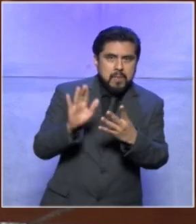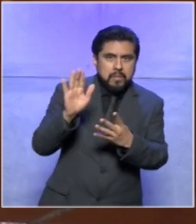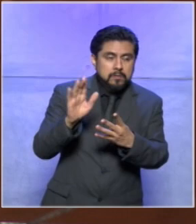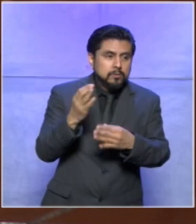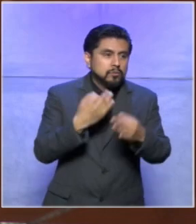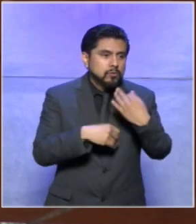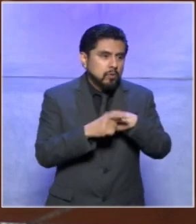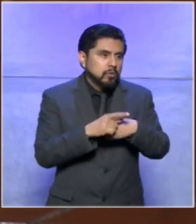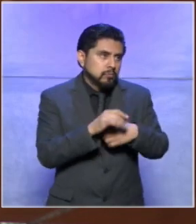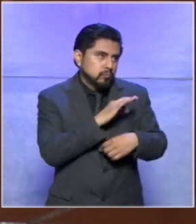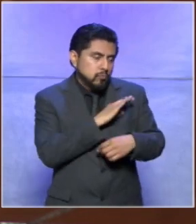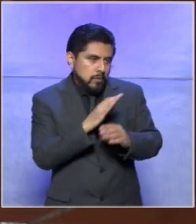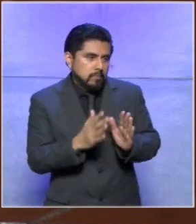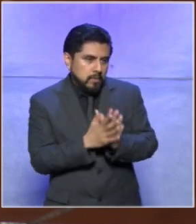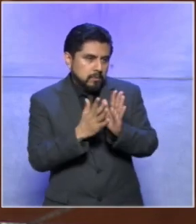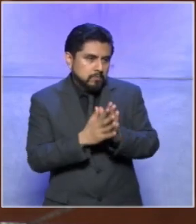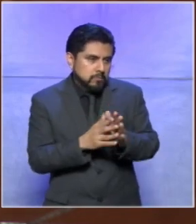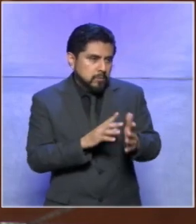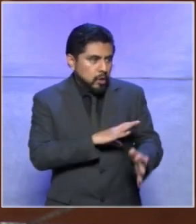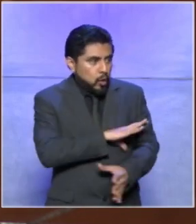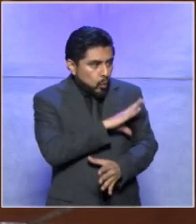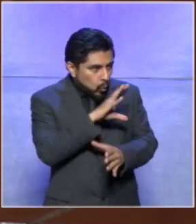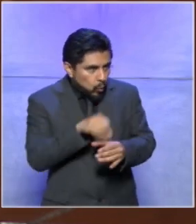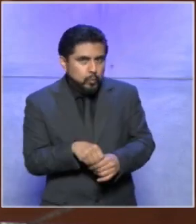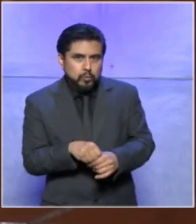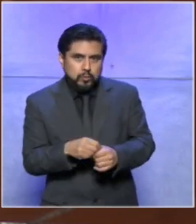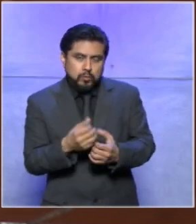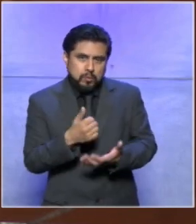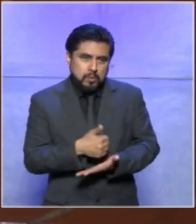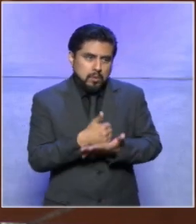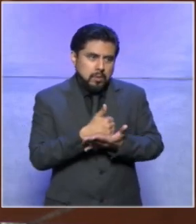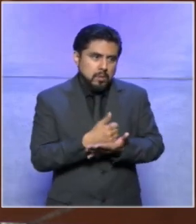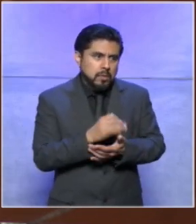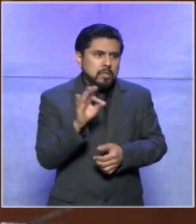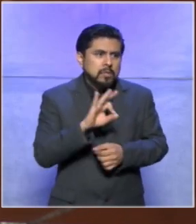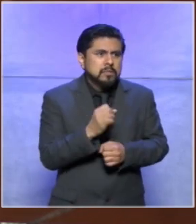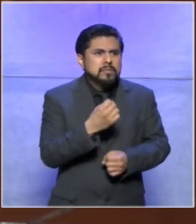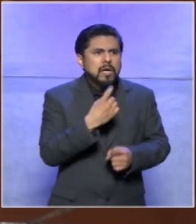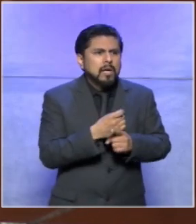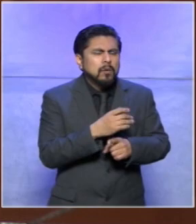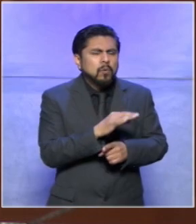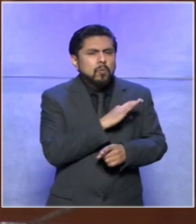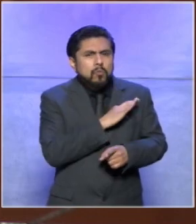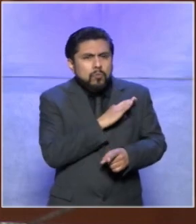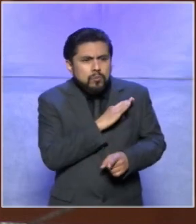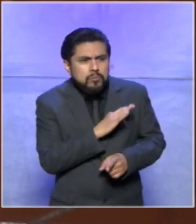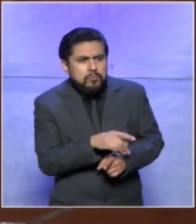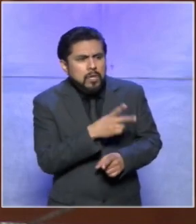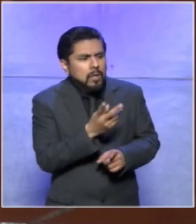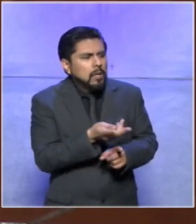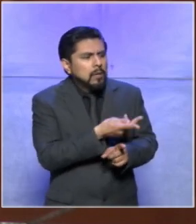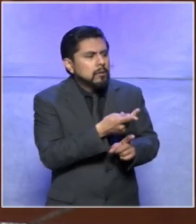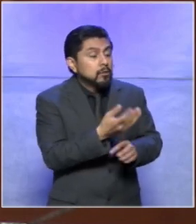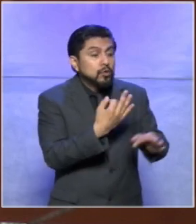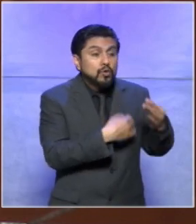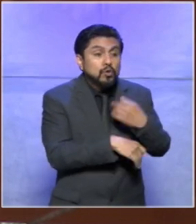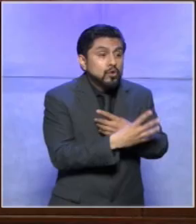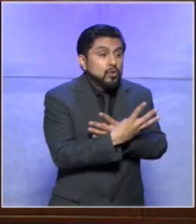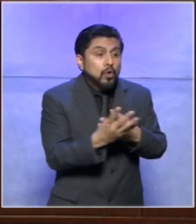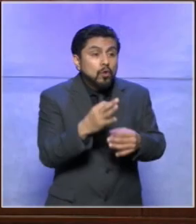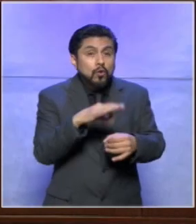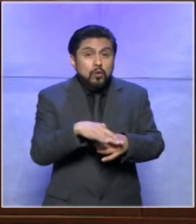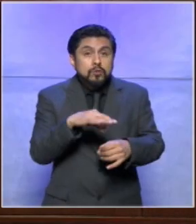siente incluido y hasta los que no querían esa cosa se sienten incluidos porque les pidieron participar